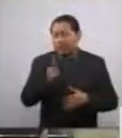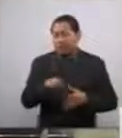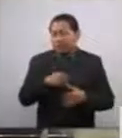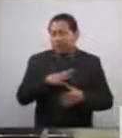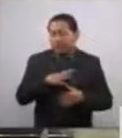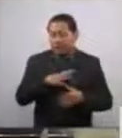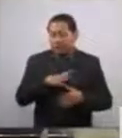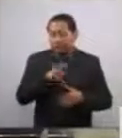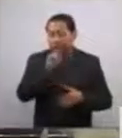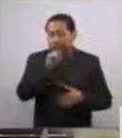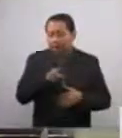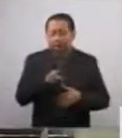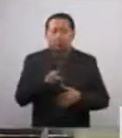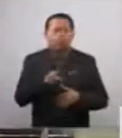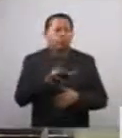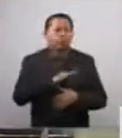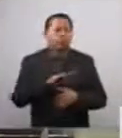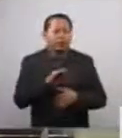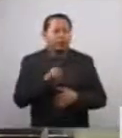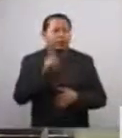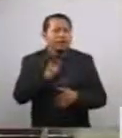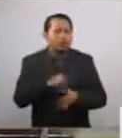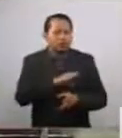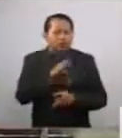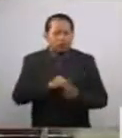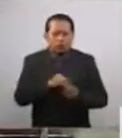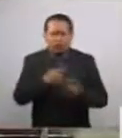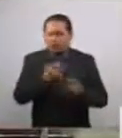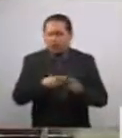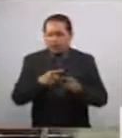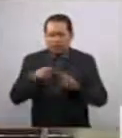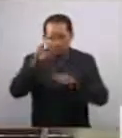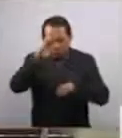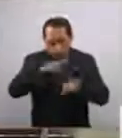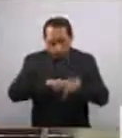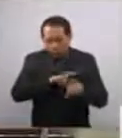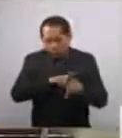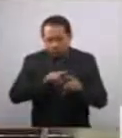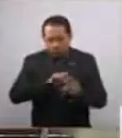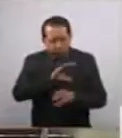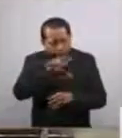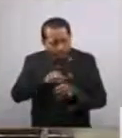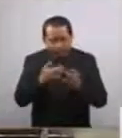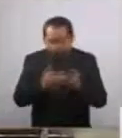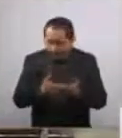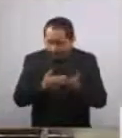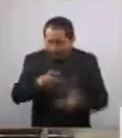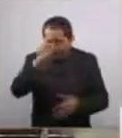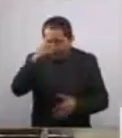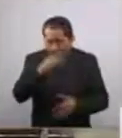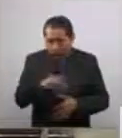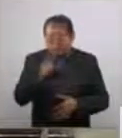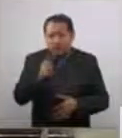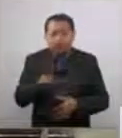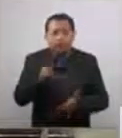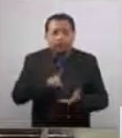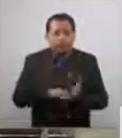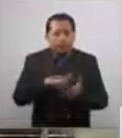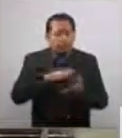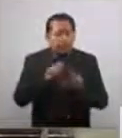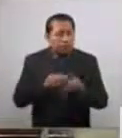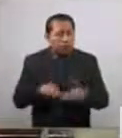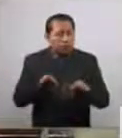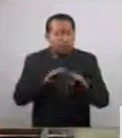el sustento del perfil multicultural de México. Constituyen un componente principal